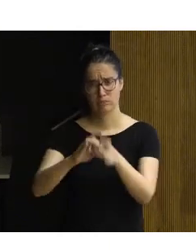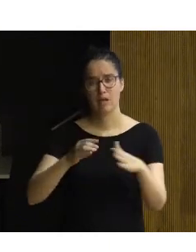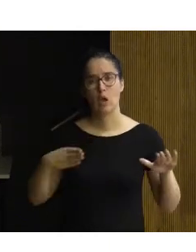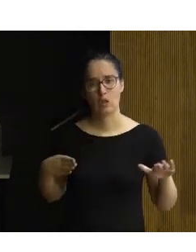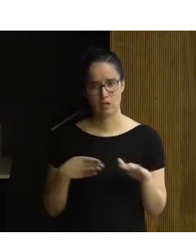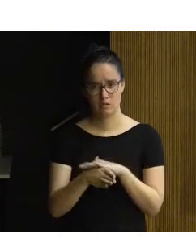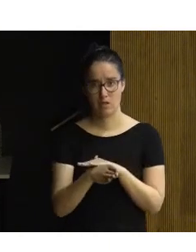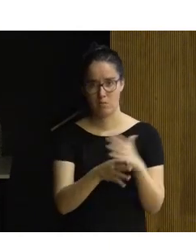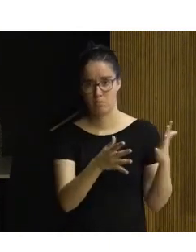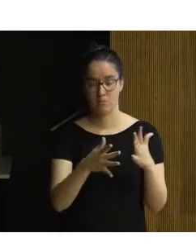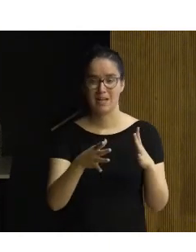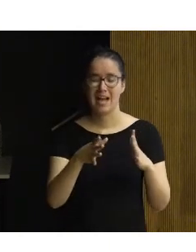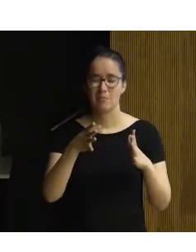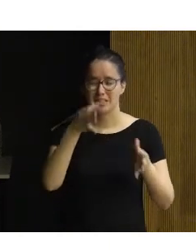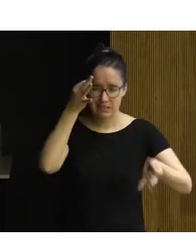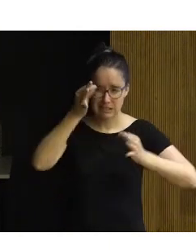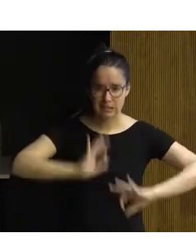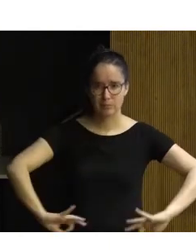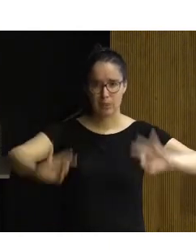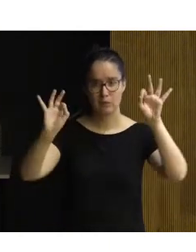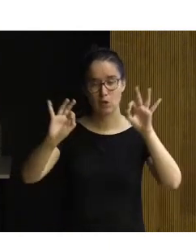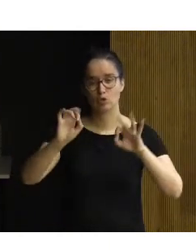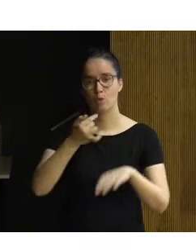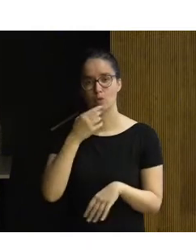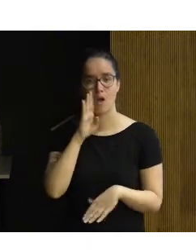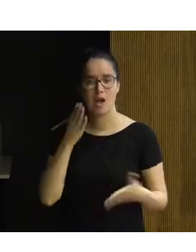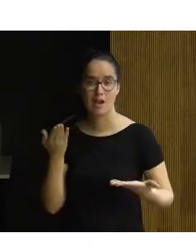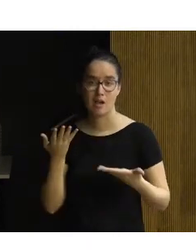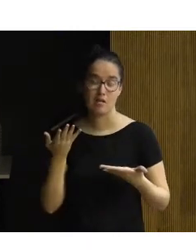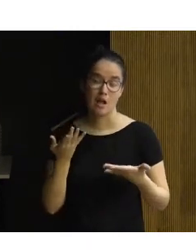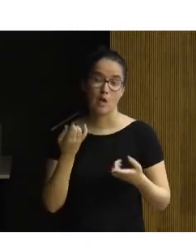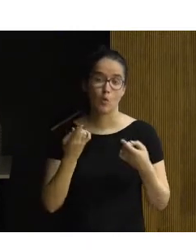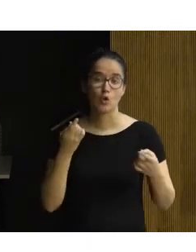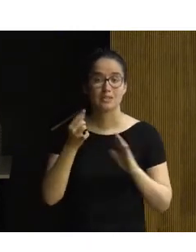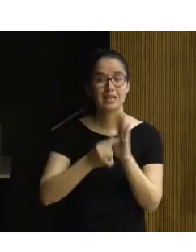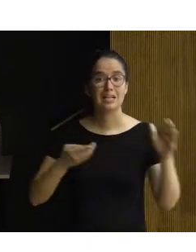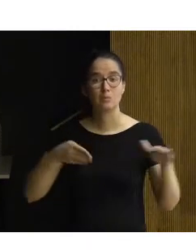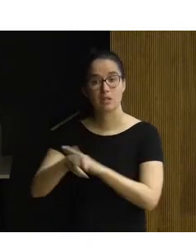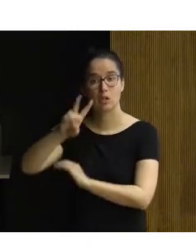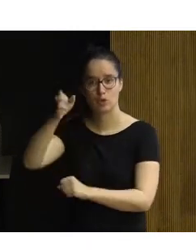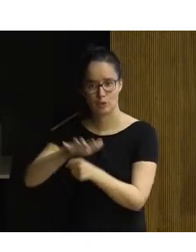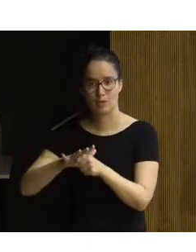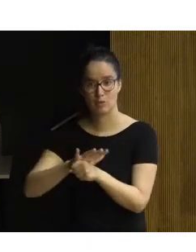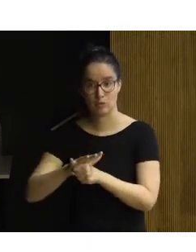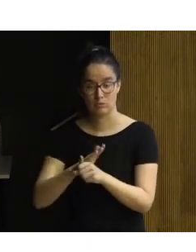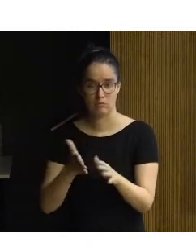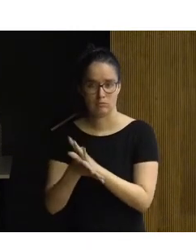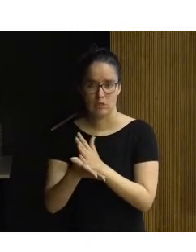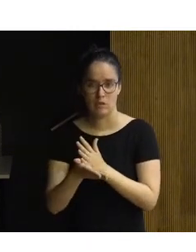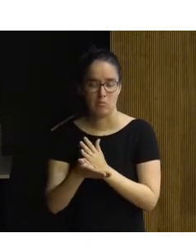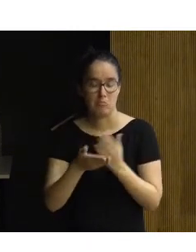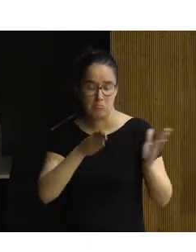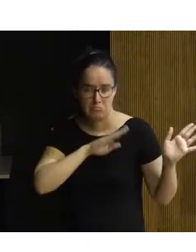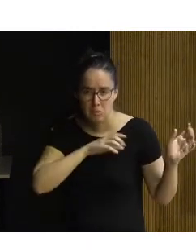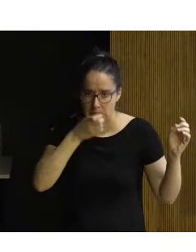accesibilidad, aspectos específicos, o como he dicho, la inclusión de aspectos de accesibilidad en otros ámbitos. Lo cual yo creo que es un buen